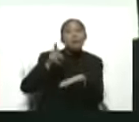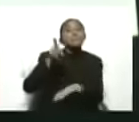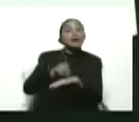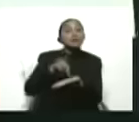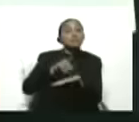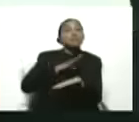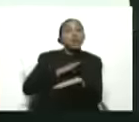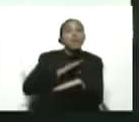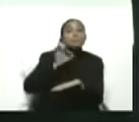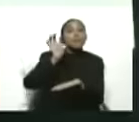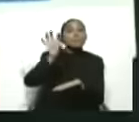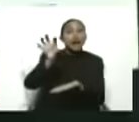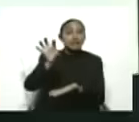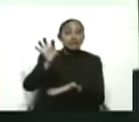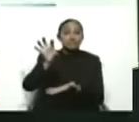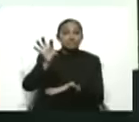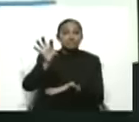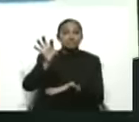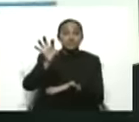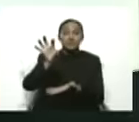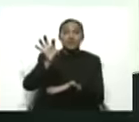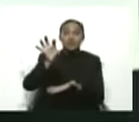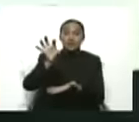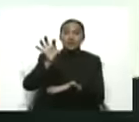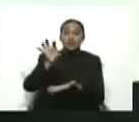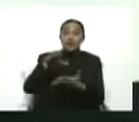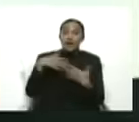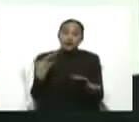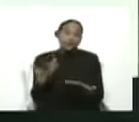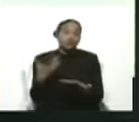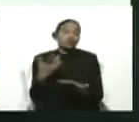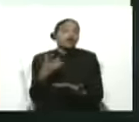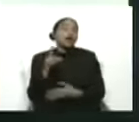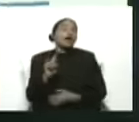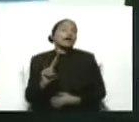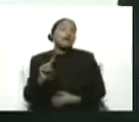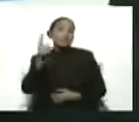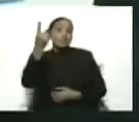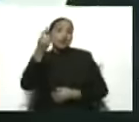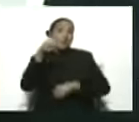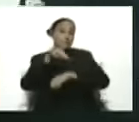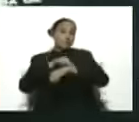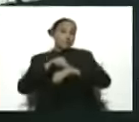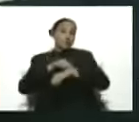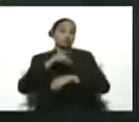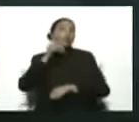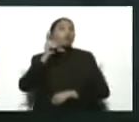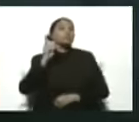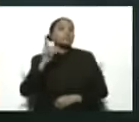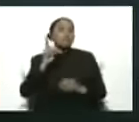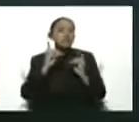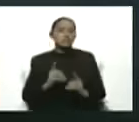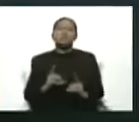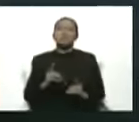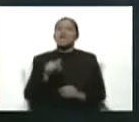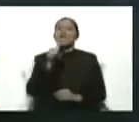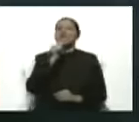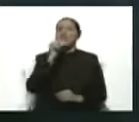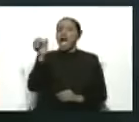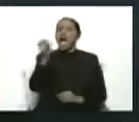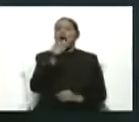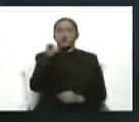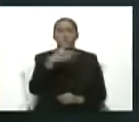país y el país es el primer ministro que ellos decían ellos el presidente en el caso de Venezuela mire, son